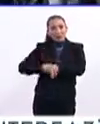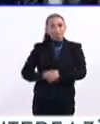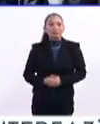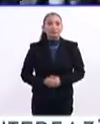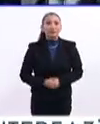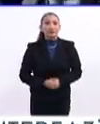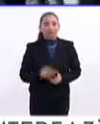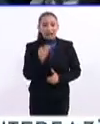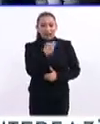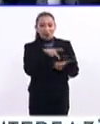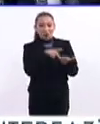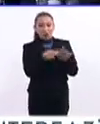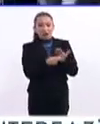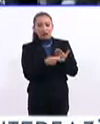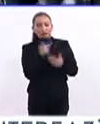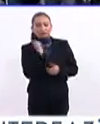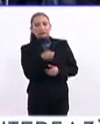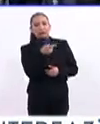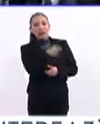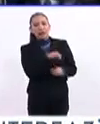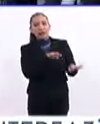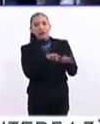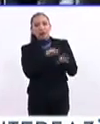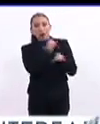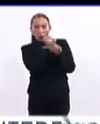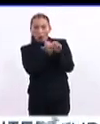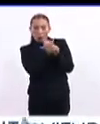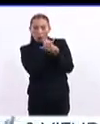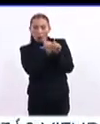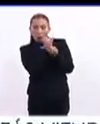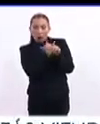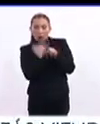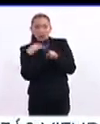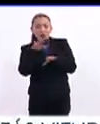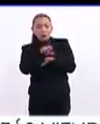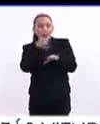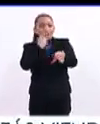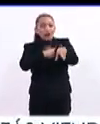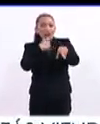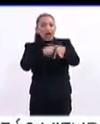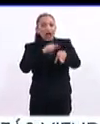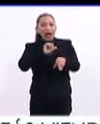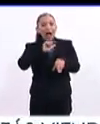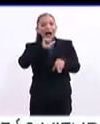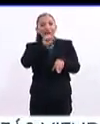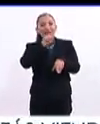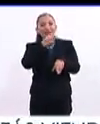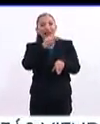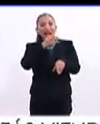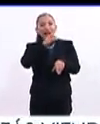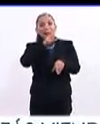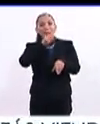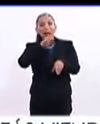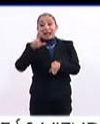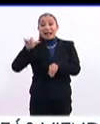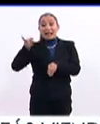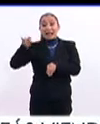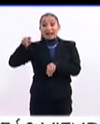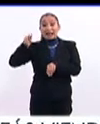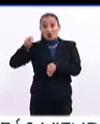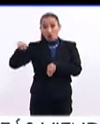El proyecto tiene que ver con un trabajo de investigación relacionado con la enfermedad de Alzheimer y la posibilidad de que el litio